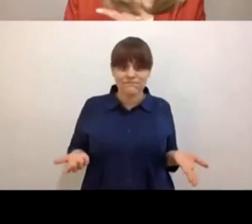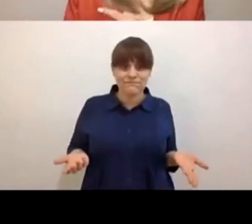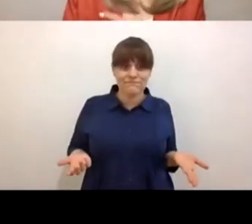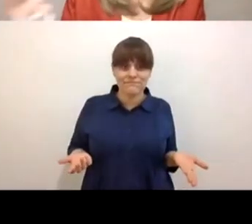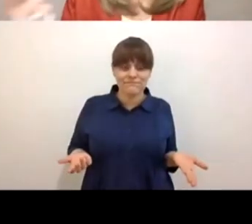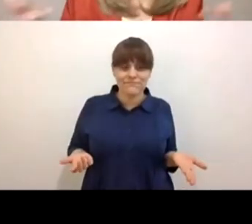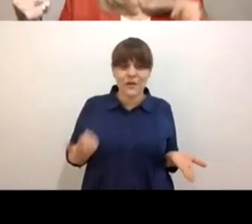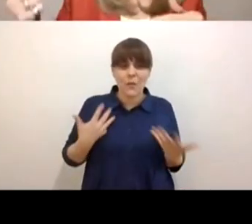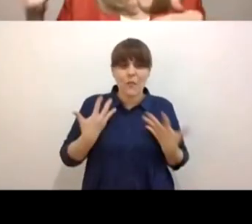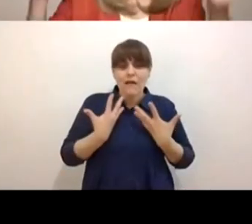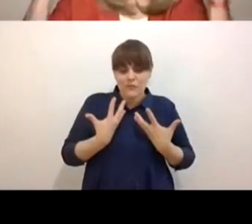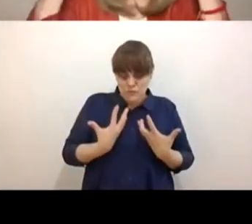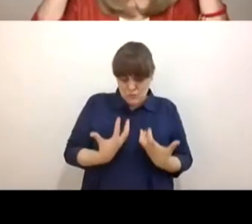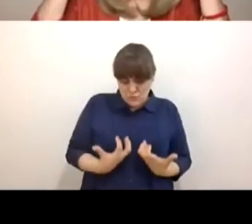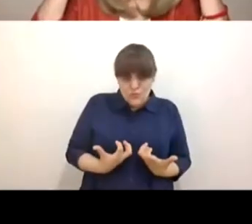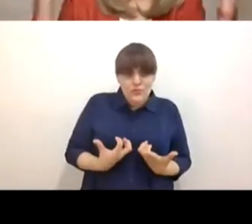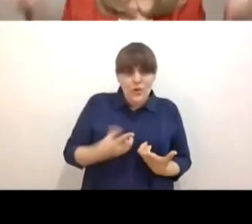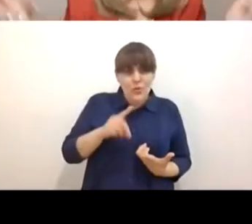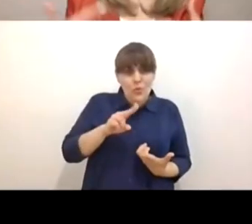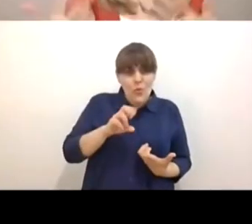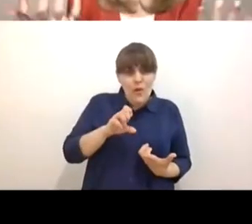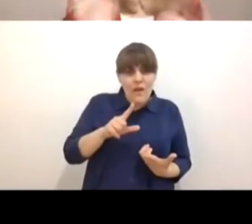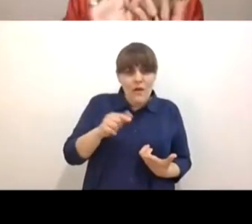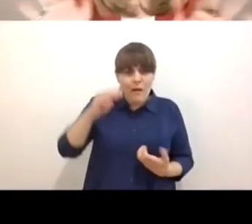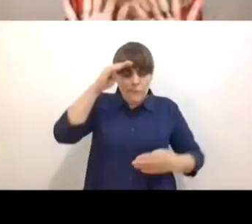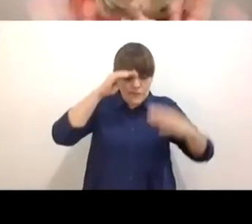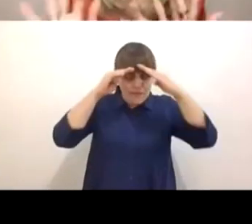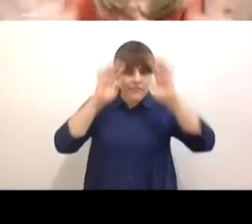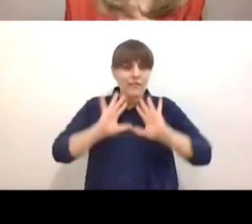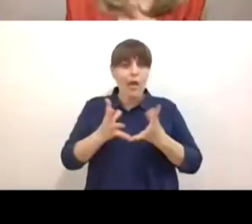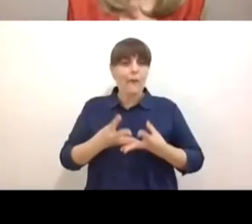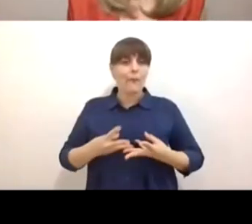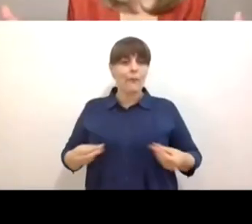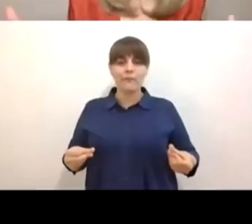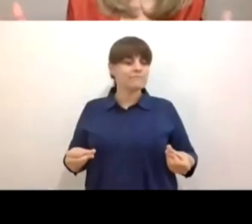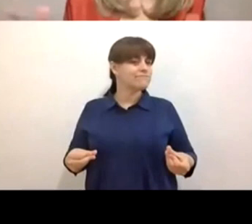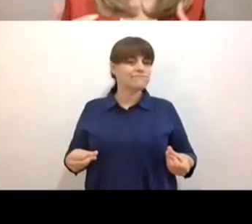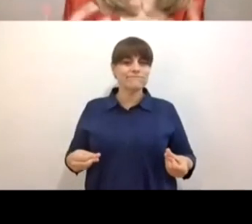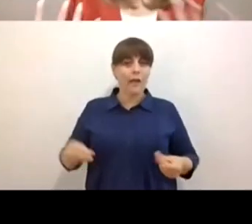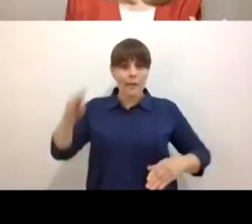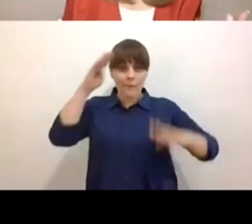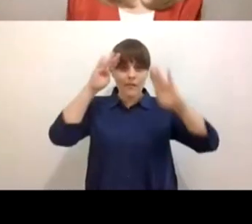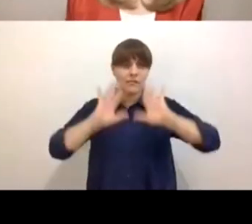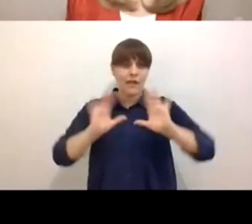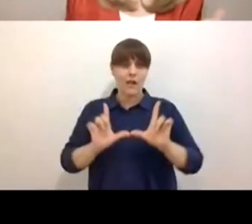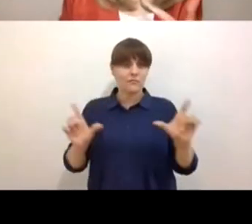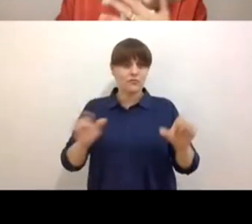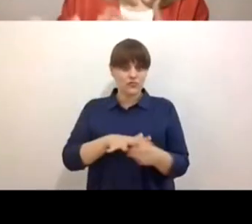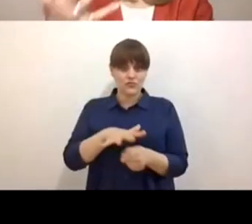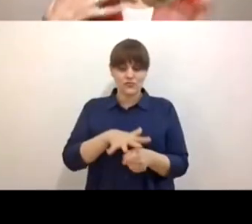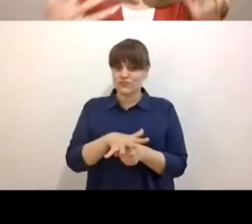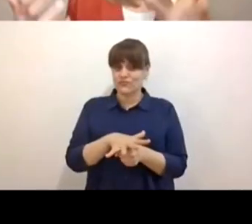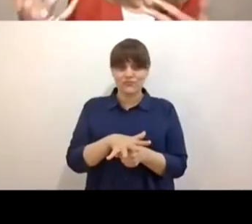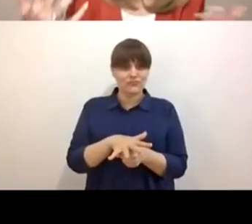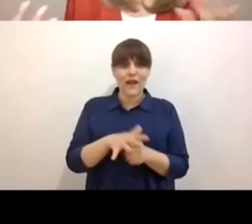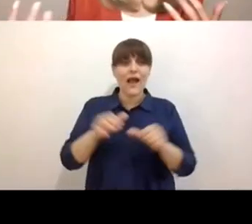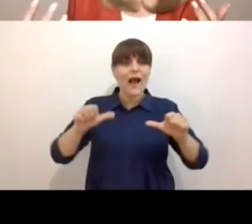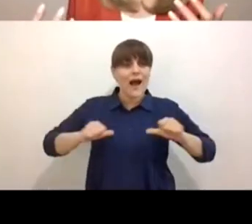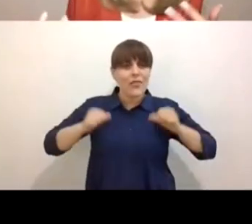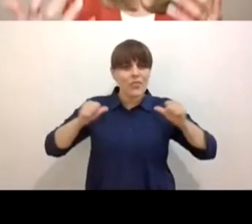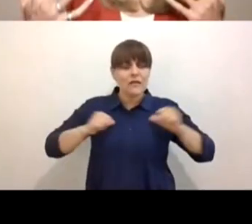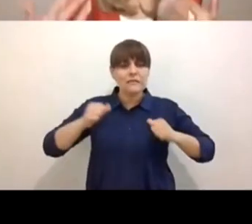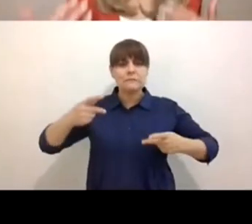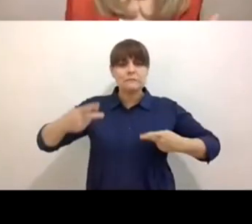razonan, el duelo no se vive con la razón. El pensamiento no lo entiende, ¿no? Y el adolescente se hace un sinfín de